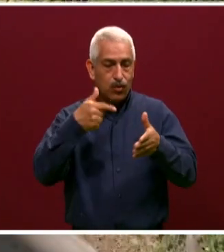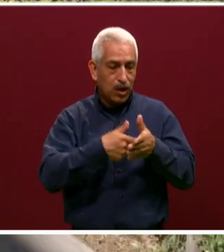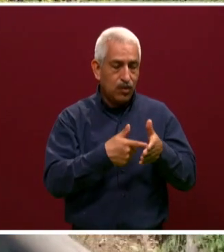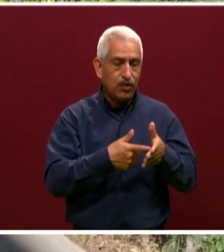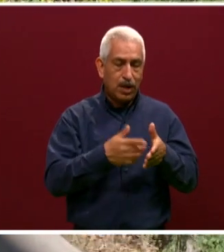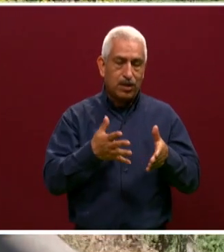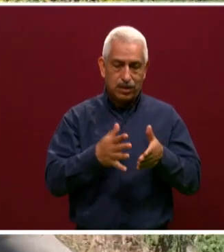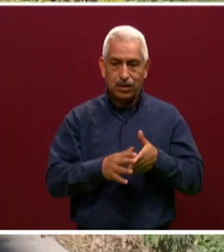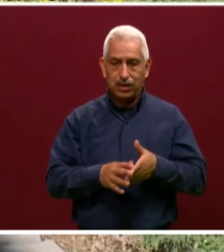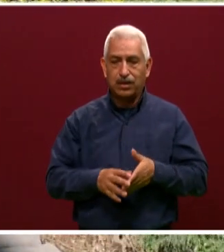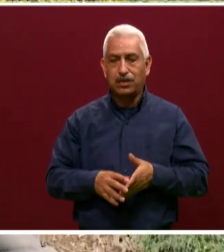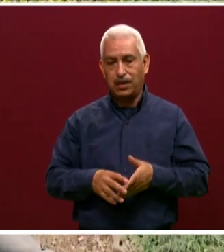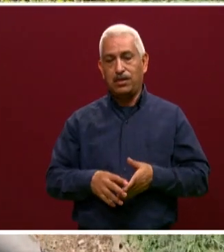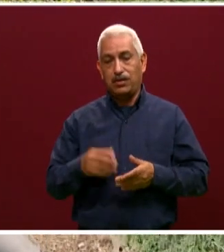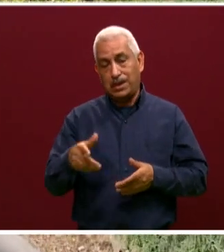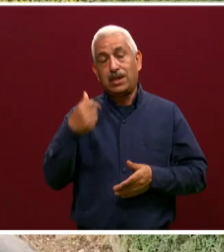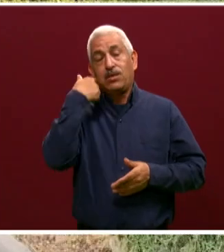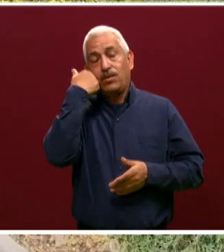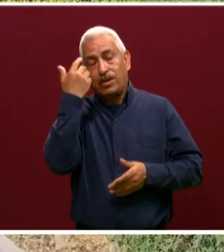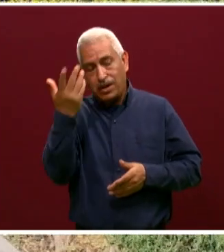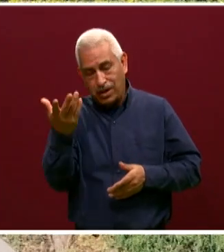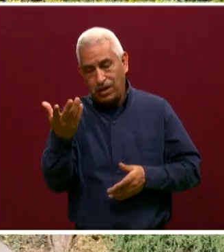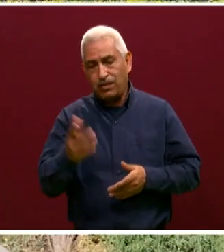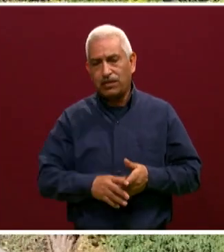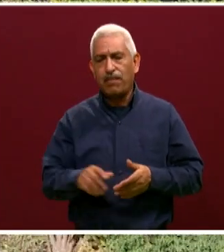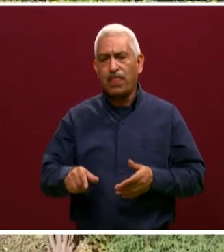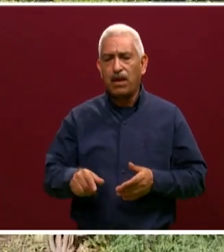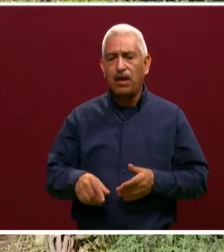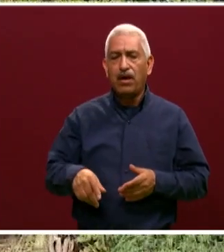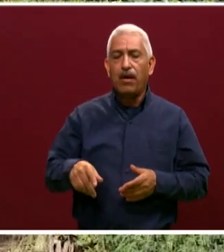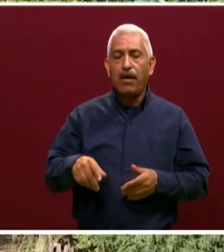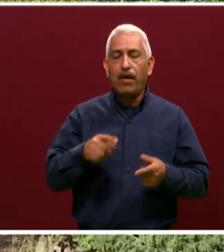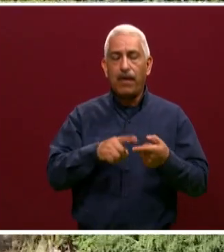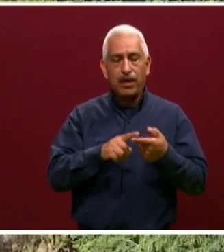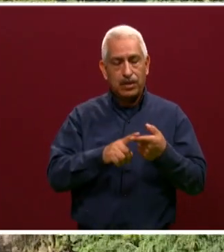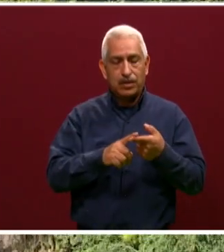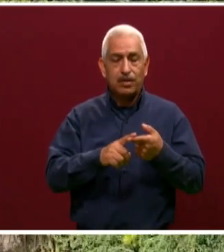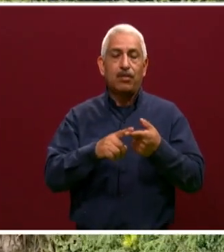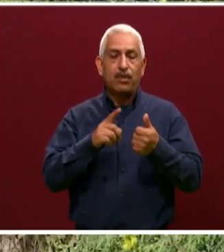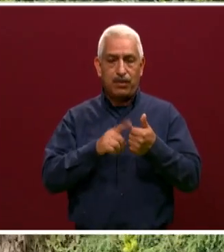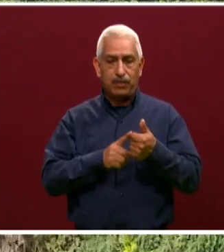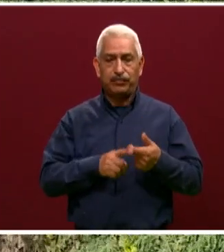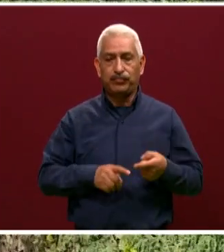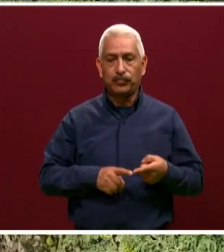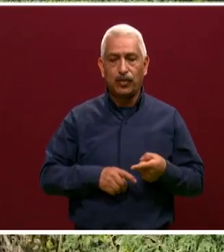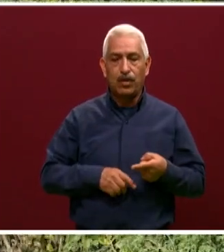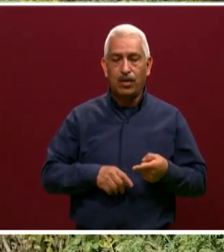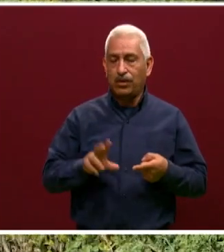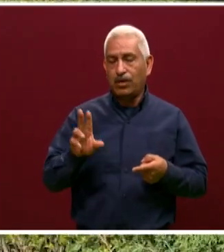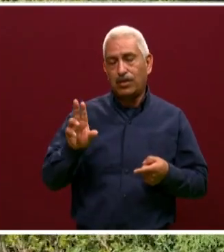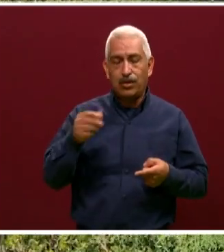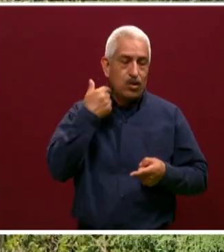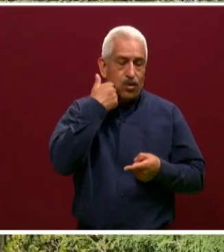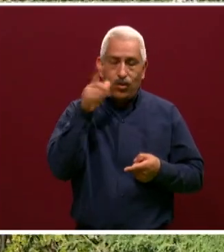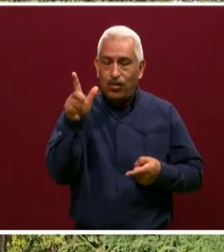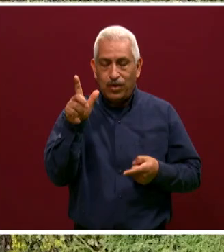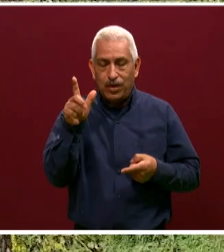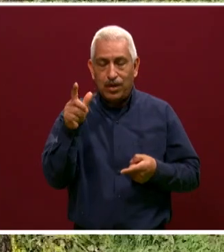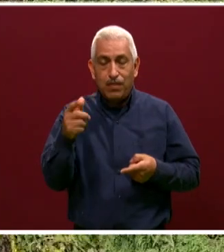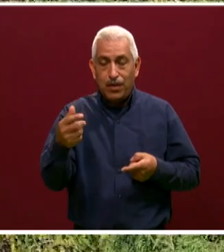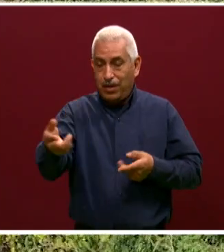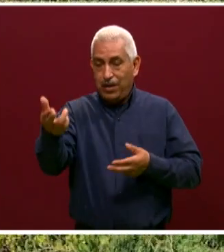inscripción y su preinscripción primero, bueno, pues tienen que tener un lugar asegurado. Así es. Y no queremos recibir